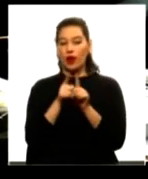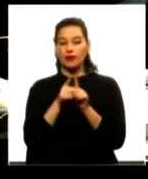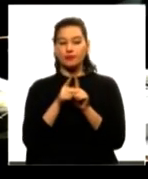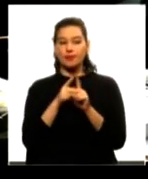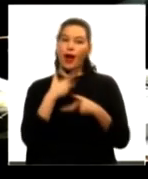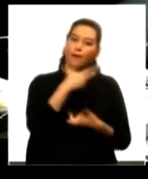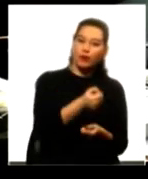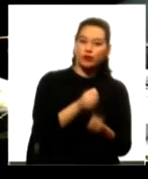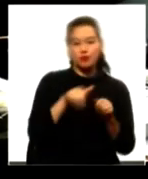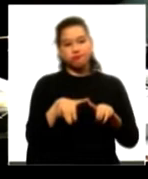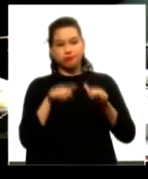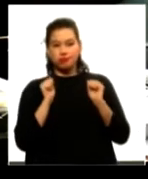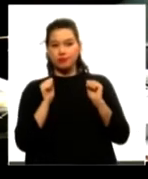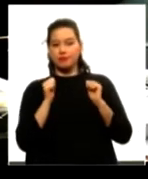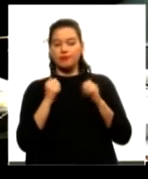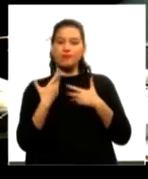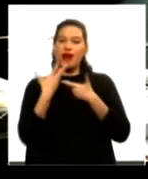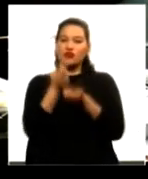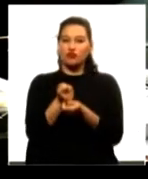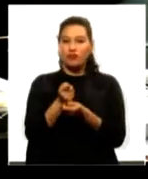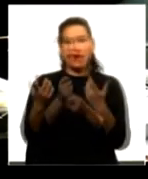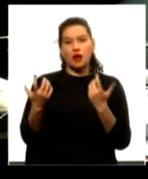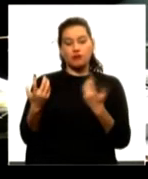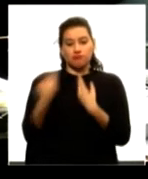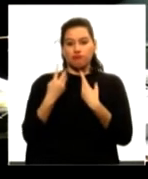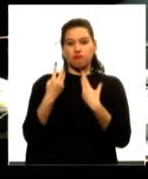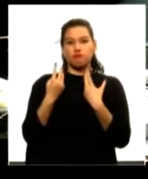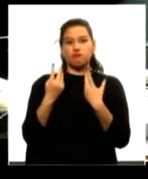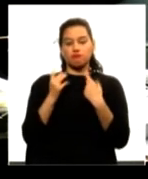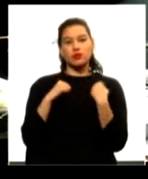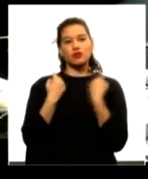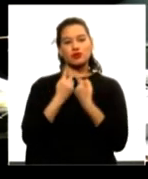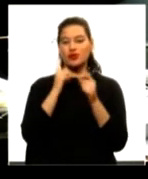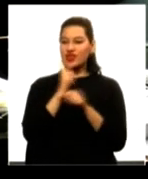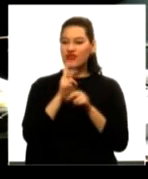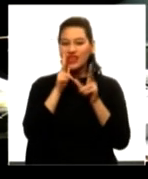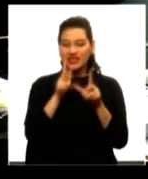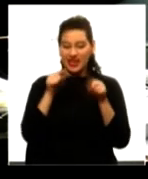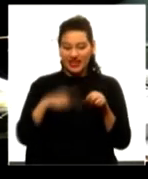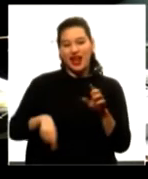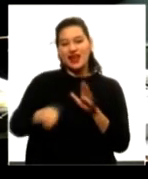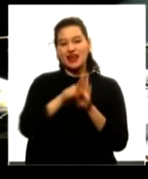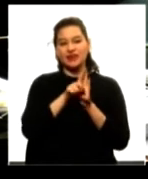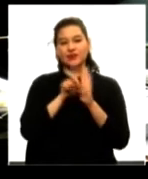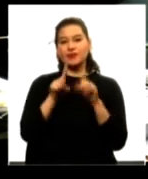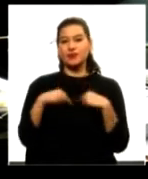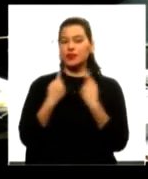para hacer a la felicidad pública. Debemos decir que esta ley que ha sido